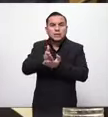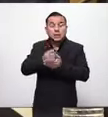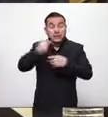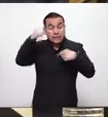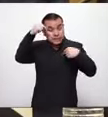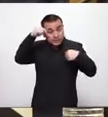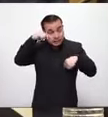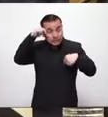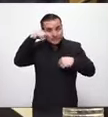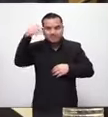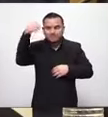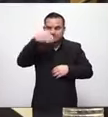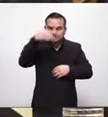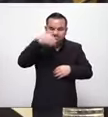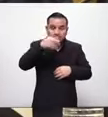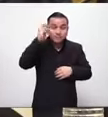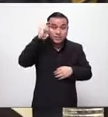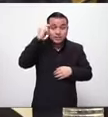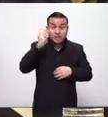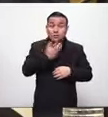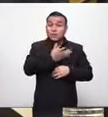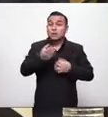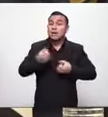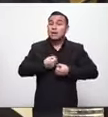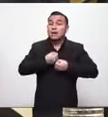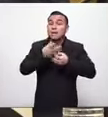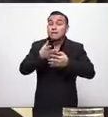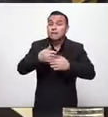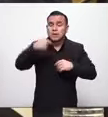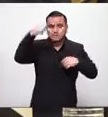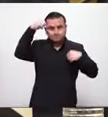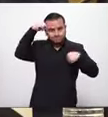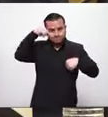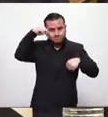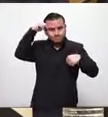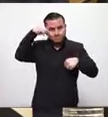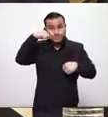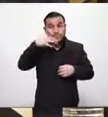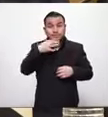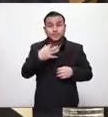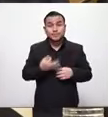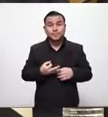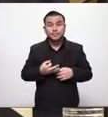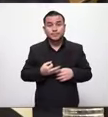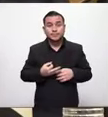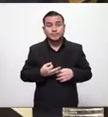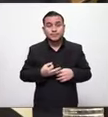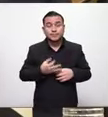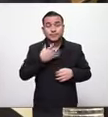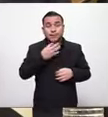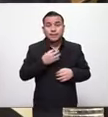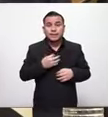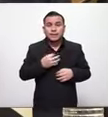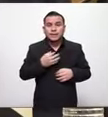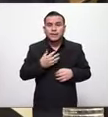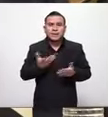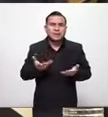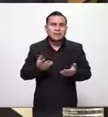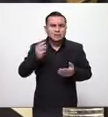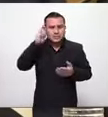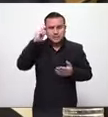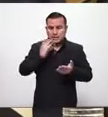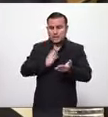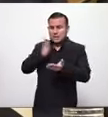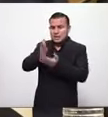sensibilizando porque este es un mensaje de sensibilización tal vez no era de haber ido al hospital